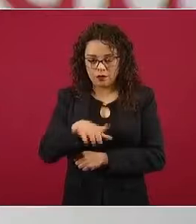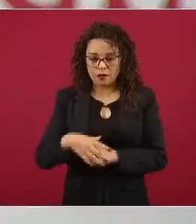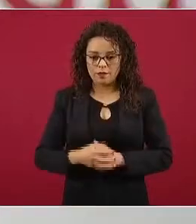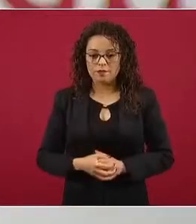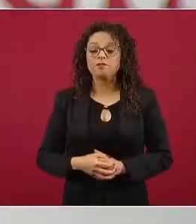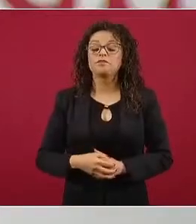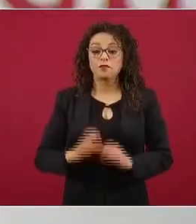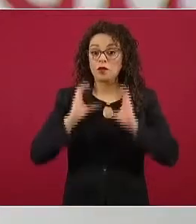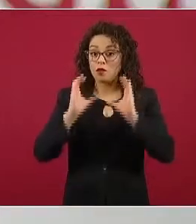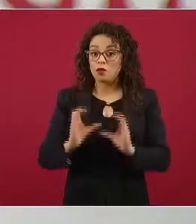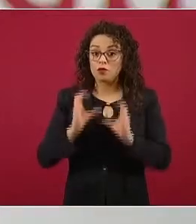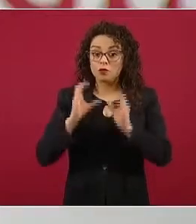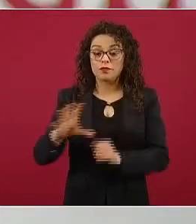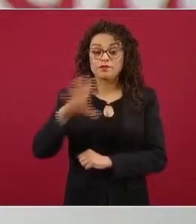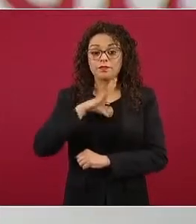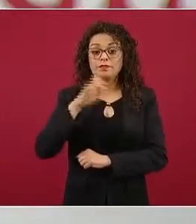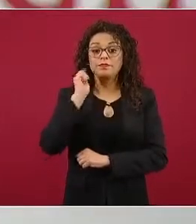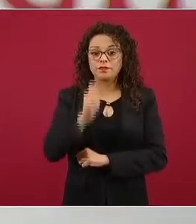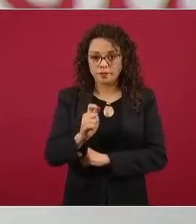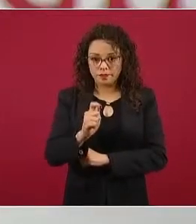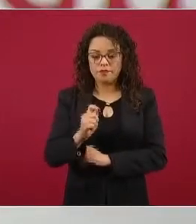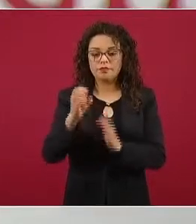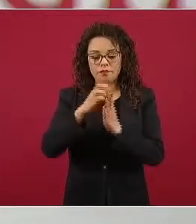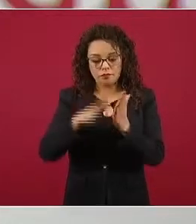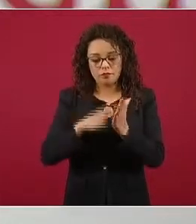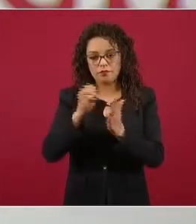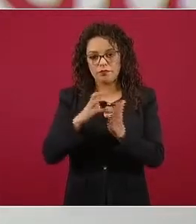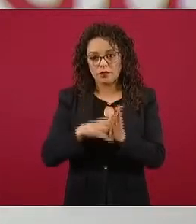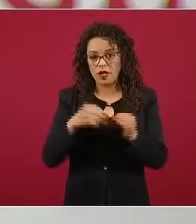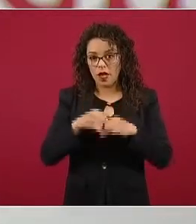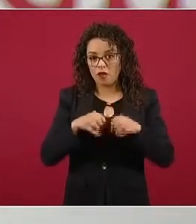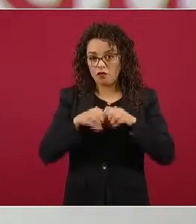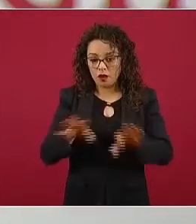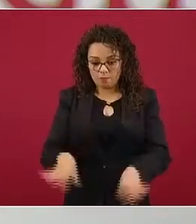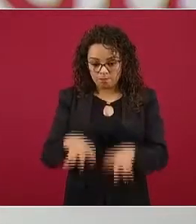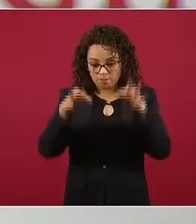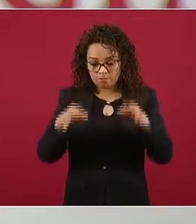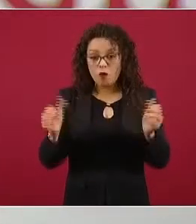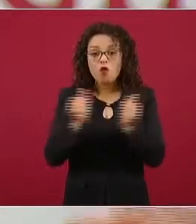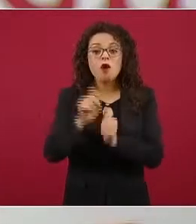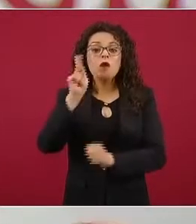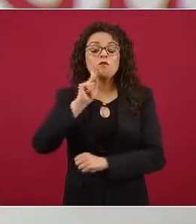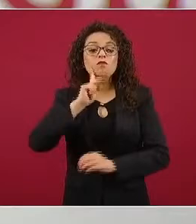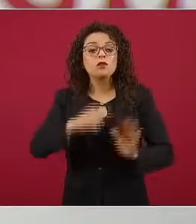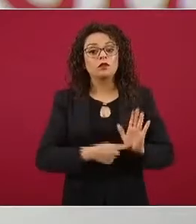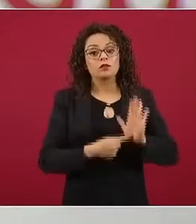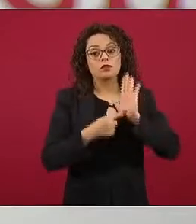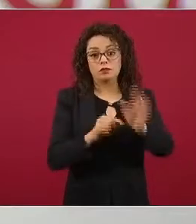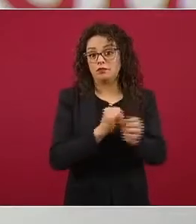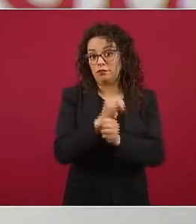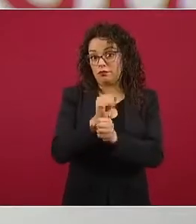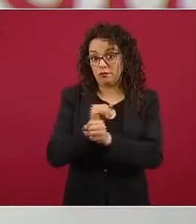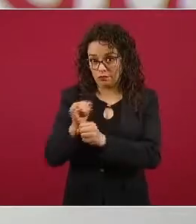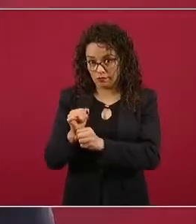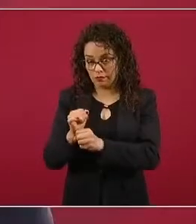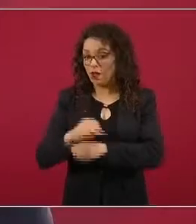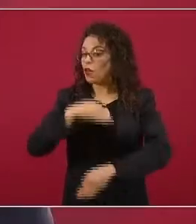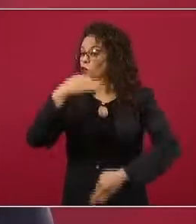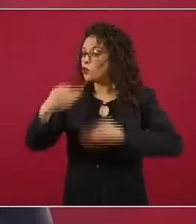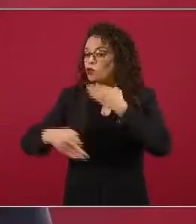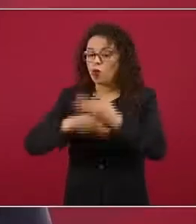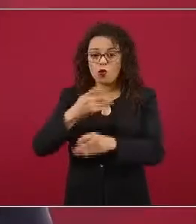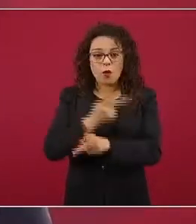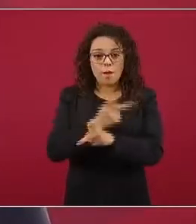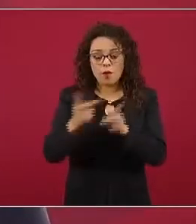informativos completos con evidencia de esto. Entonces, de todos los productos farmacéuticos, el